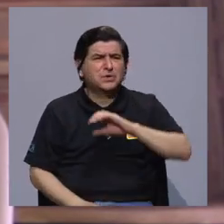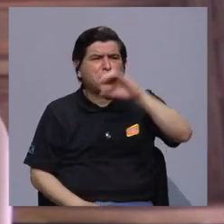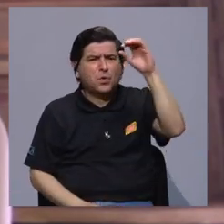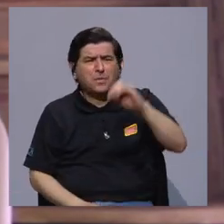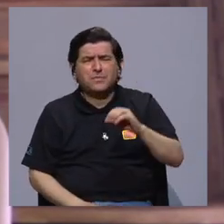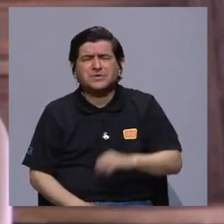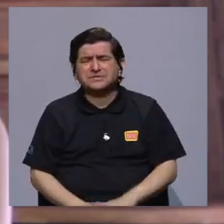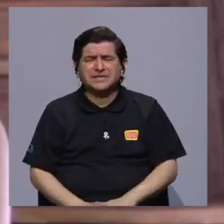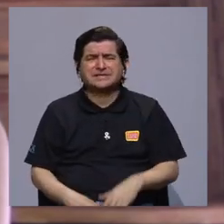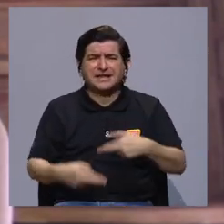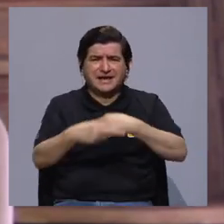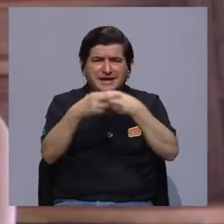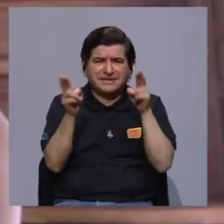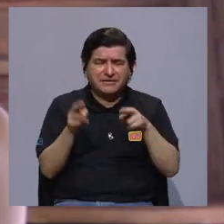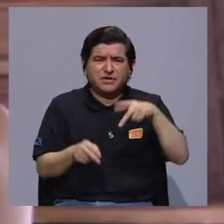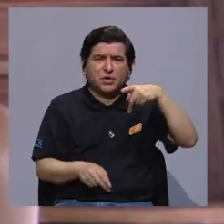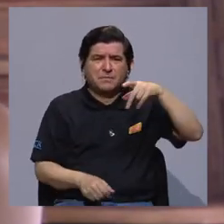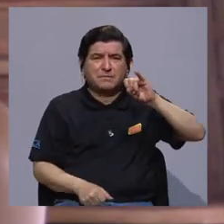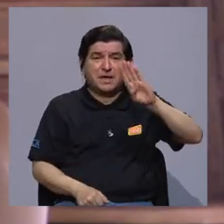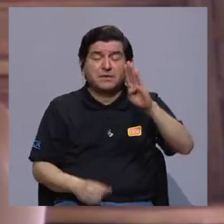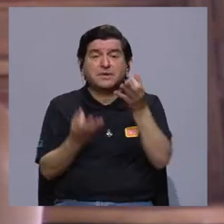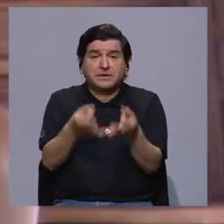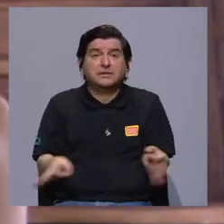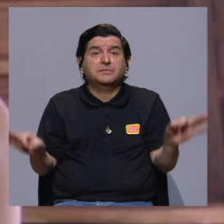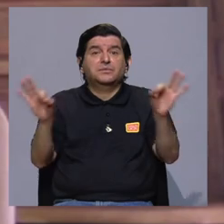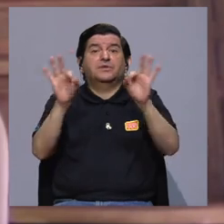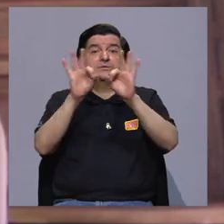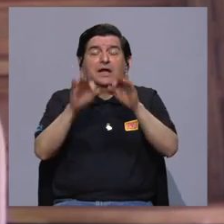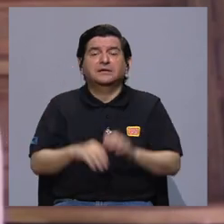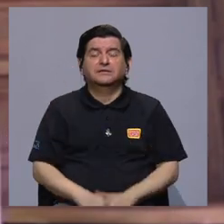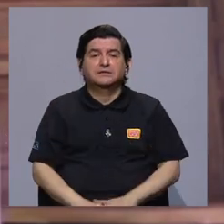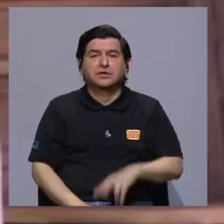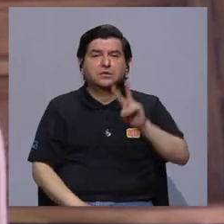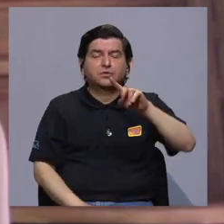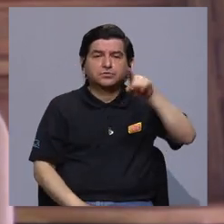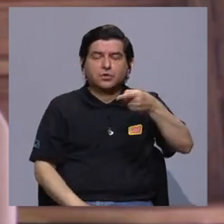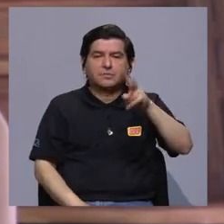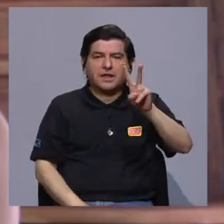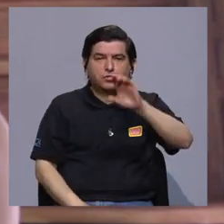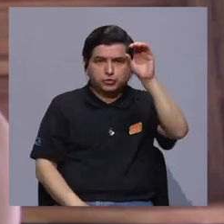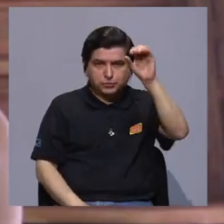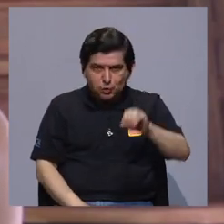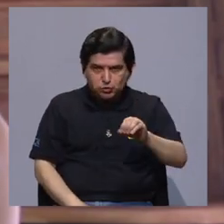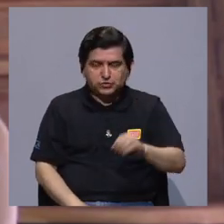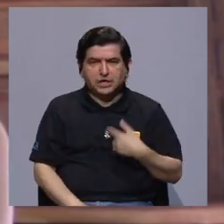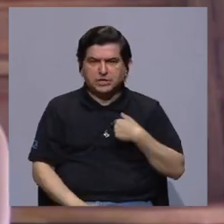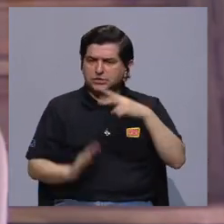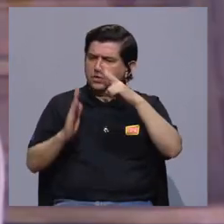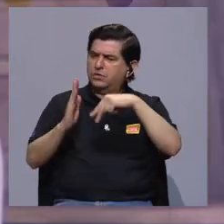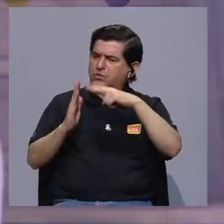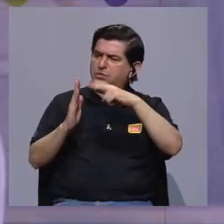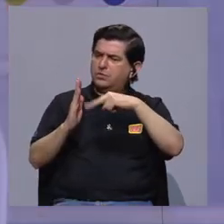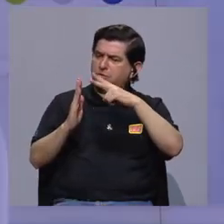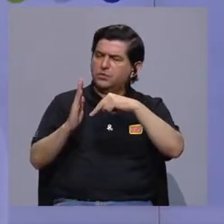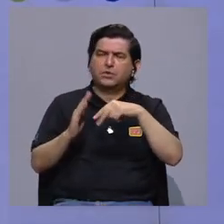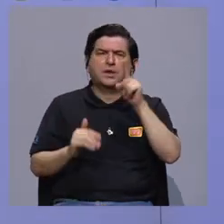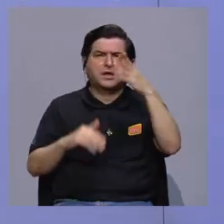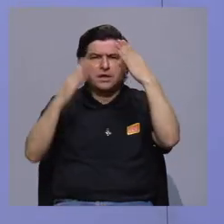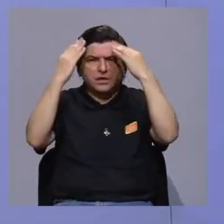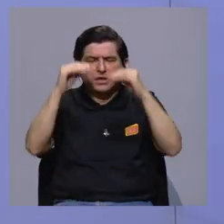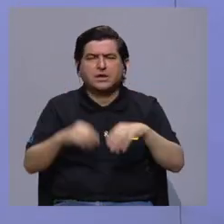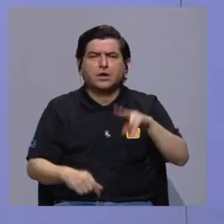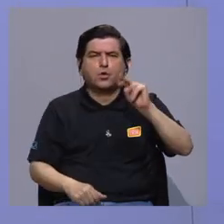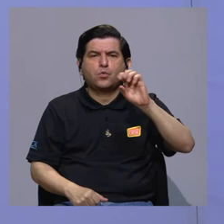es un porcentaje del PIB regional súper importante, por lo menos 2,2%, leí un